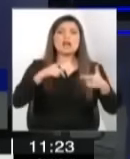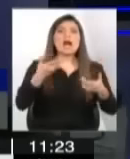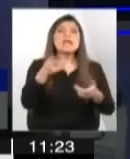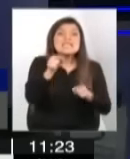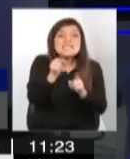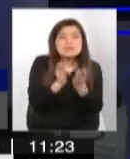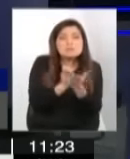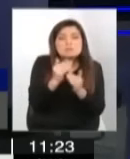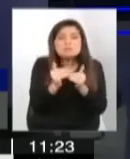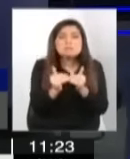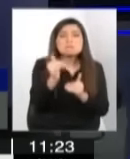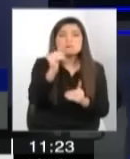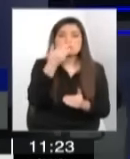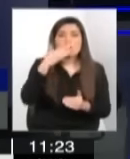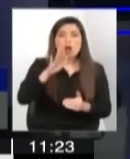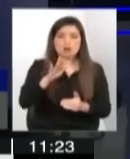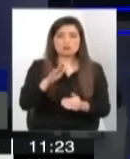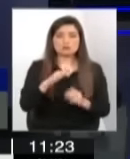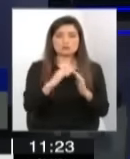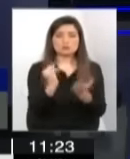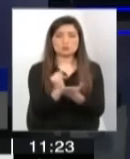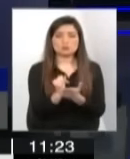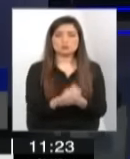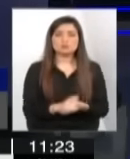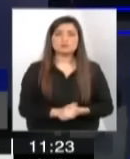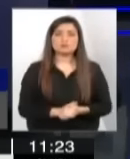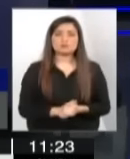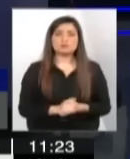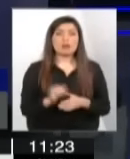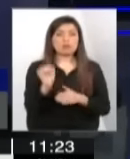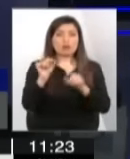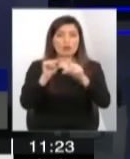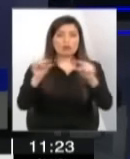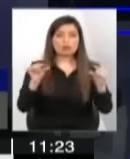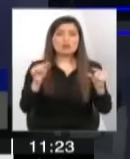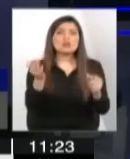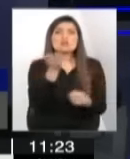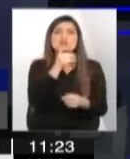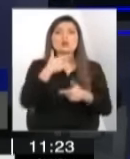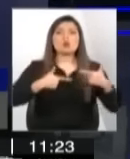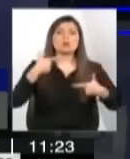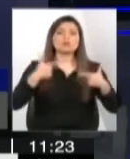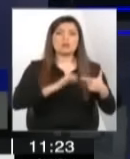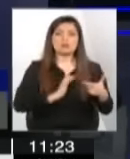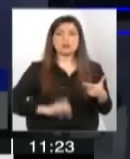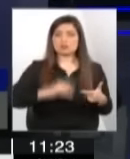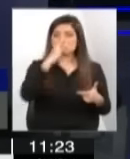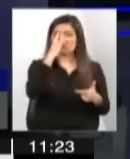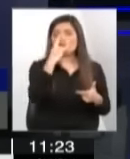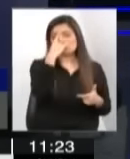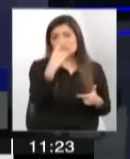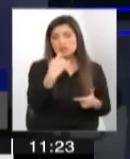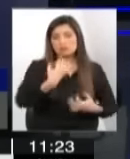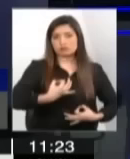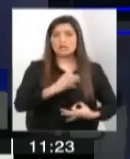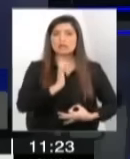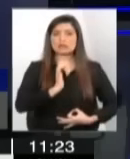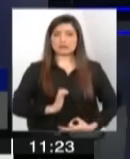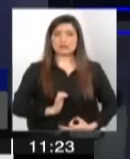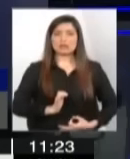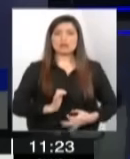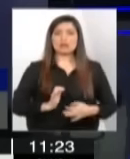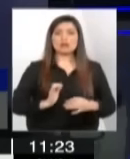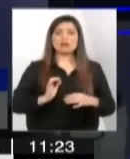Ahí tenemos unos Twitter. Mavi Núñez dice, no existe política de Estado seria y ética en protección a la infancia. La peor